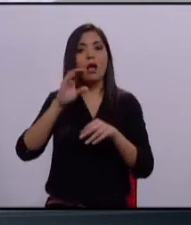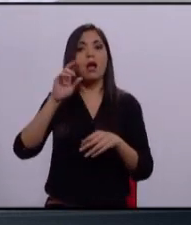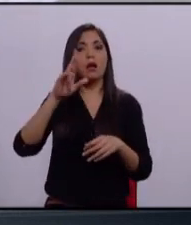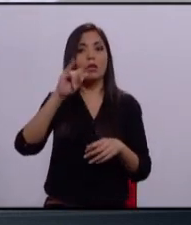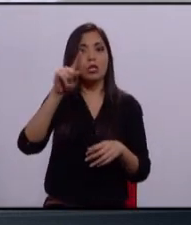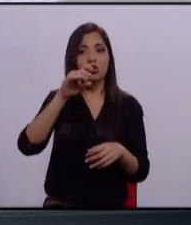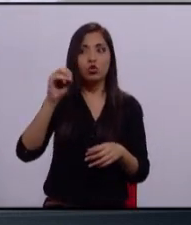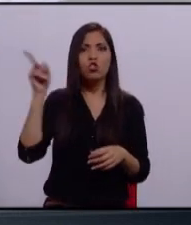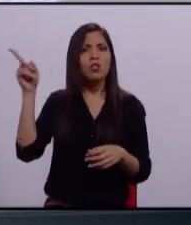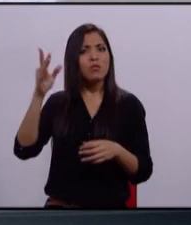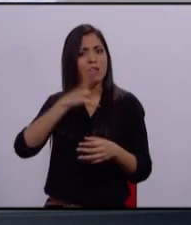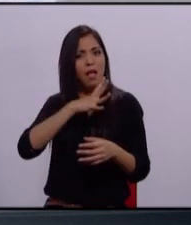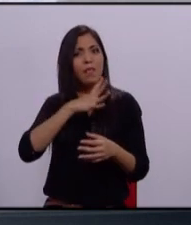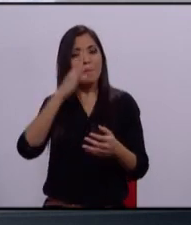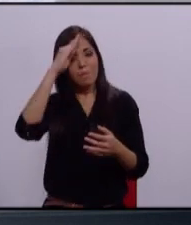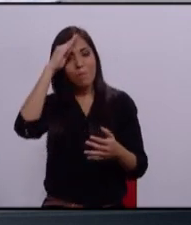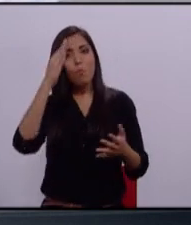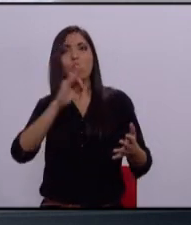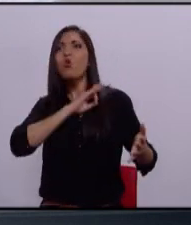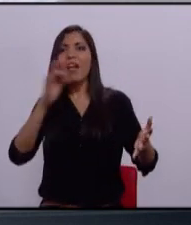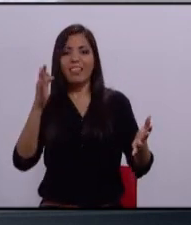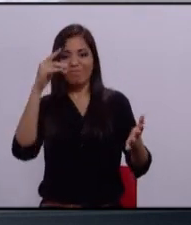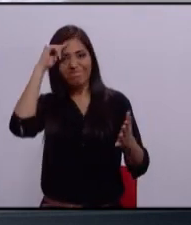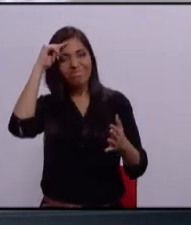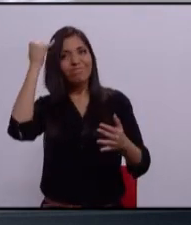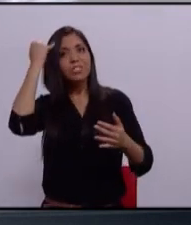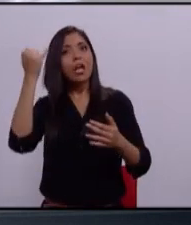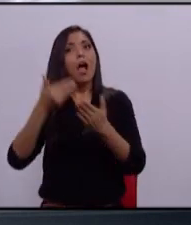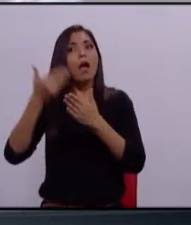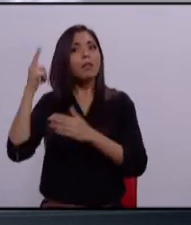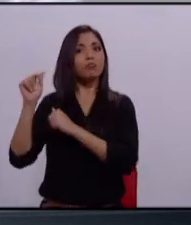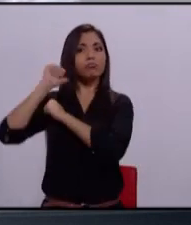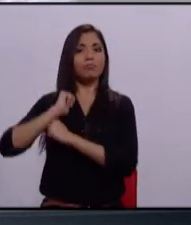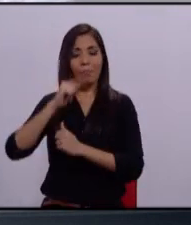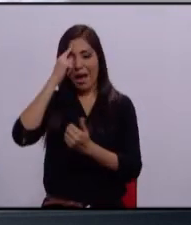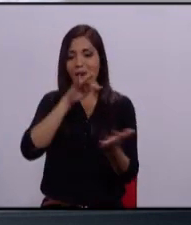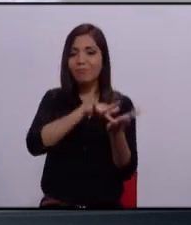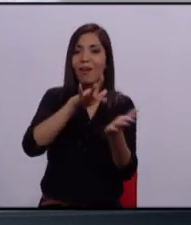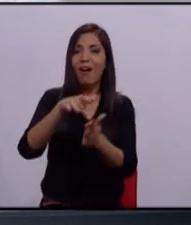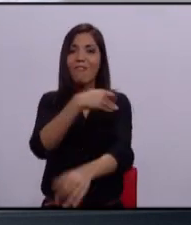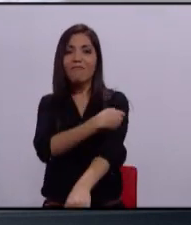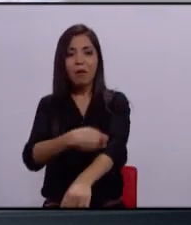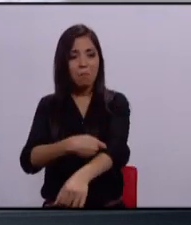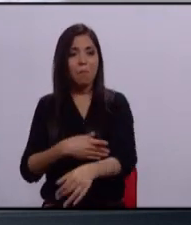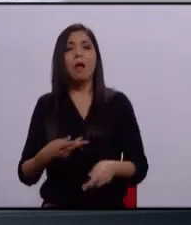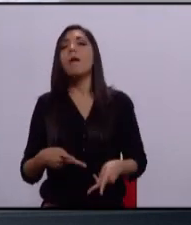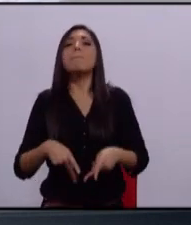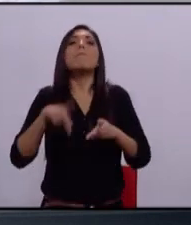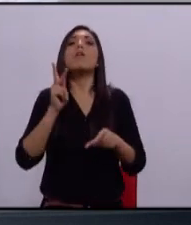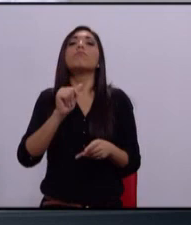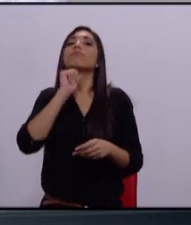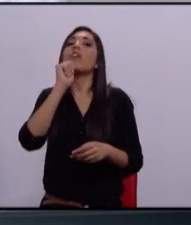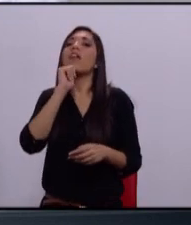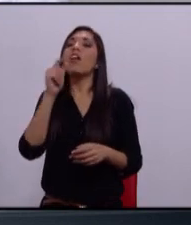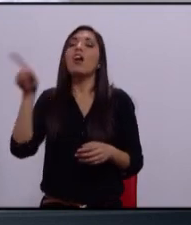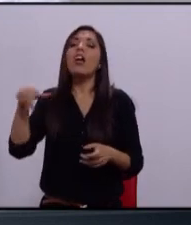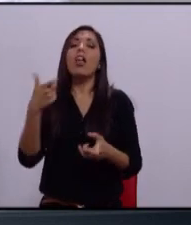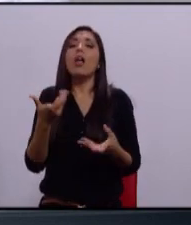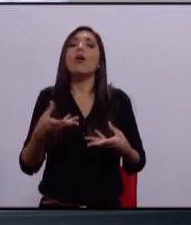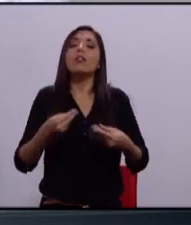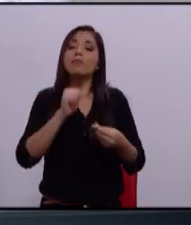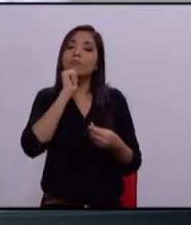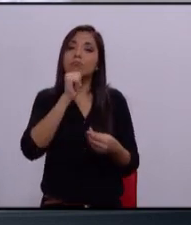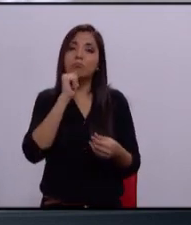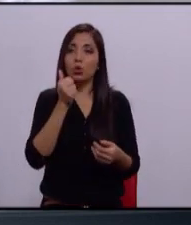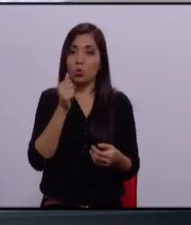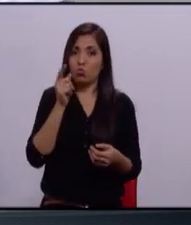de programas sociales donde pudiste beneficiar a miles de familias jaliscienses. Sin embargo, les diste un mal uso. Ni